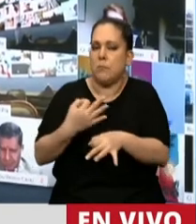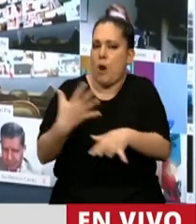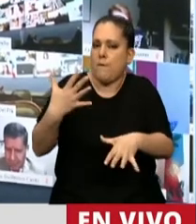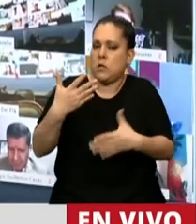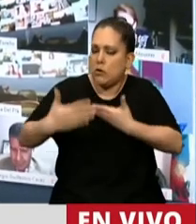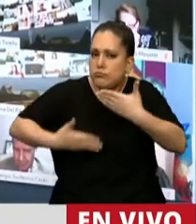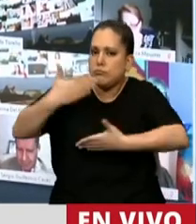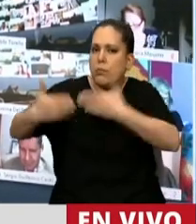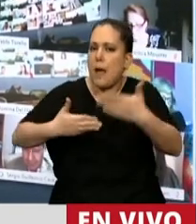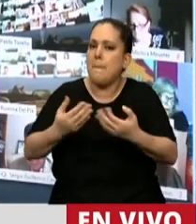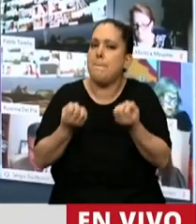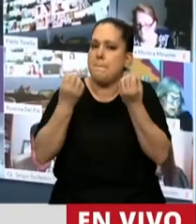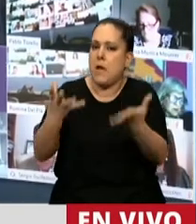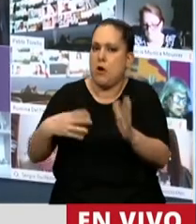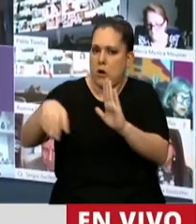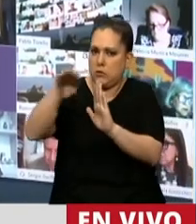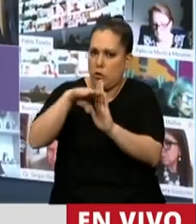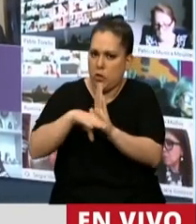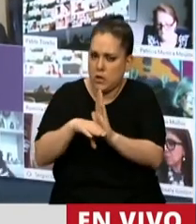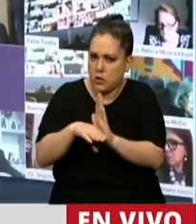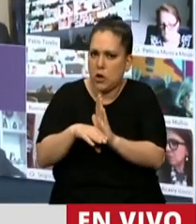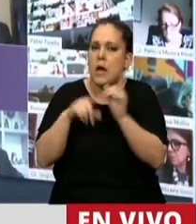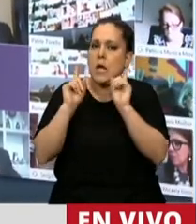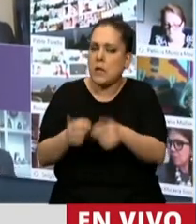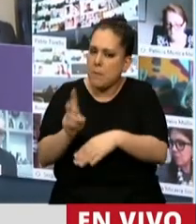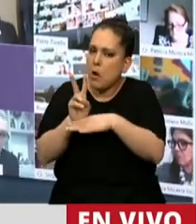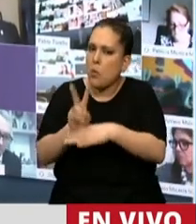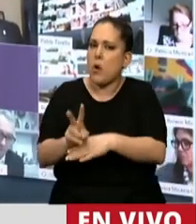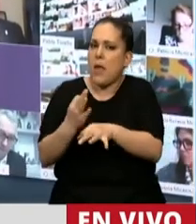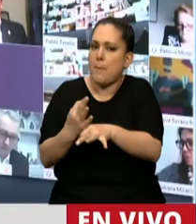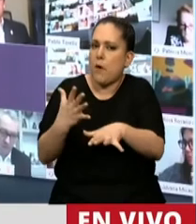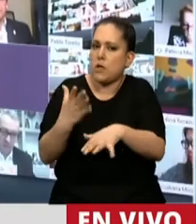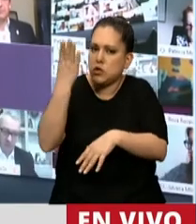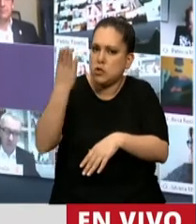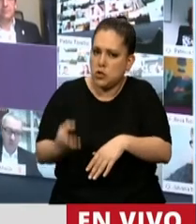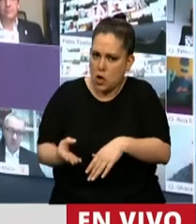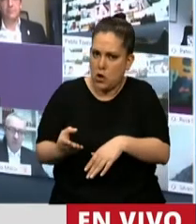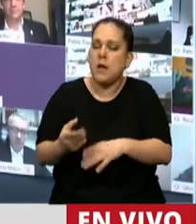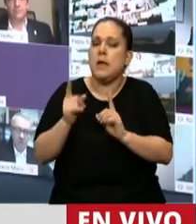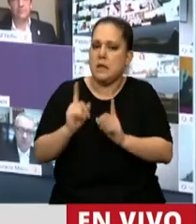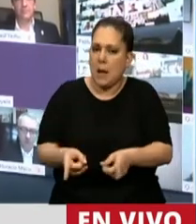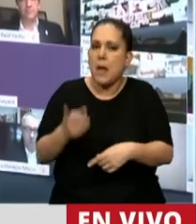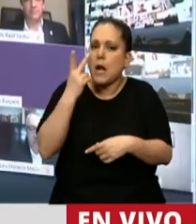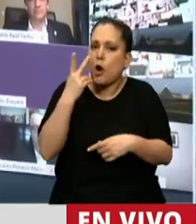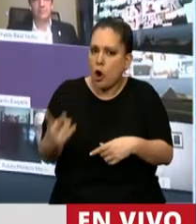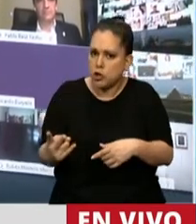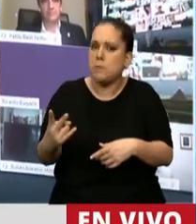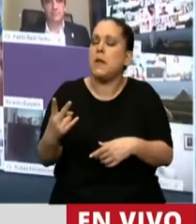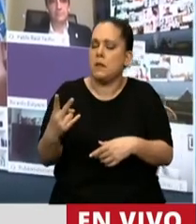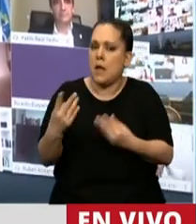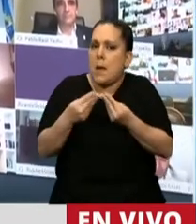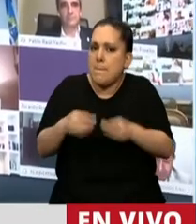en las mejores condiciones. Resguarde el prestigio de la profesión y sirva de reconocimiento y